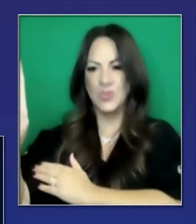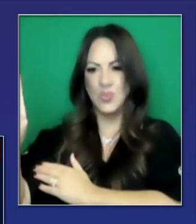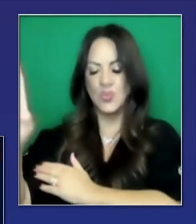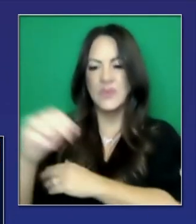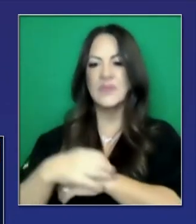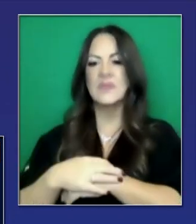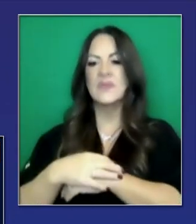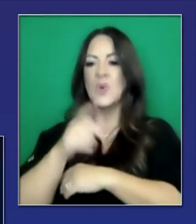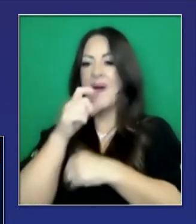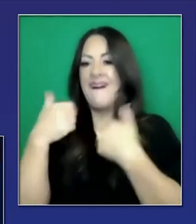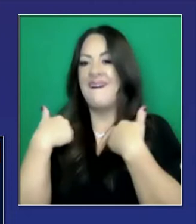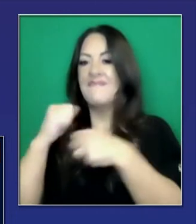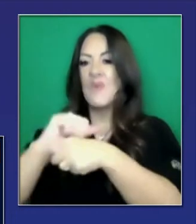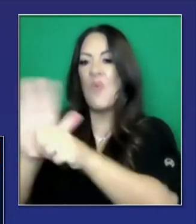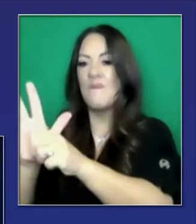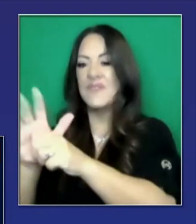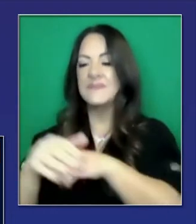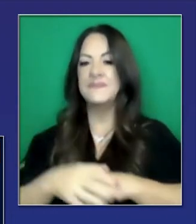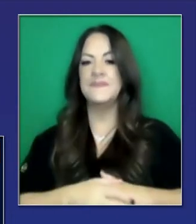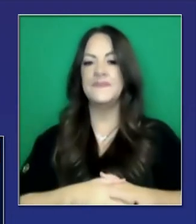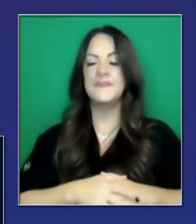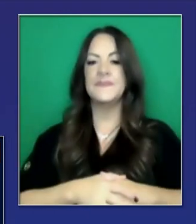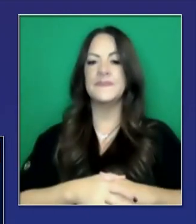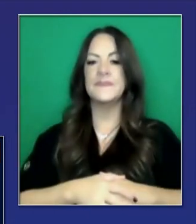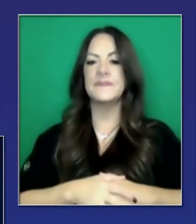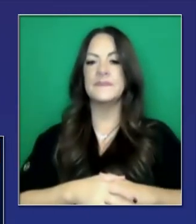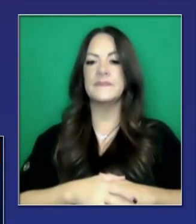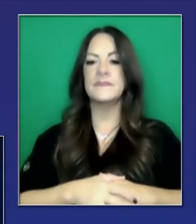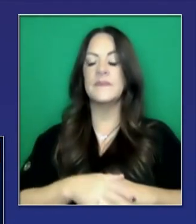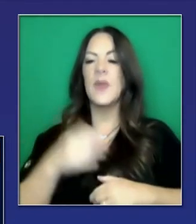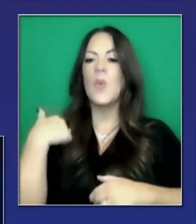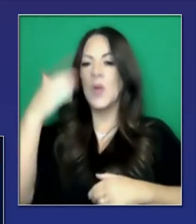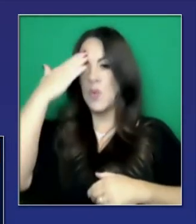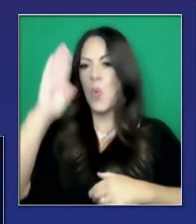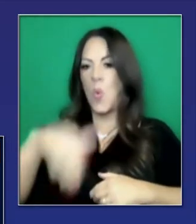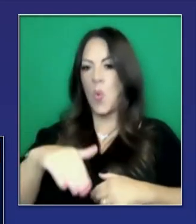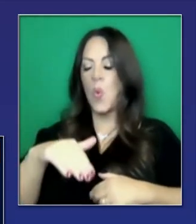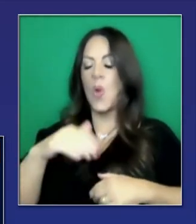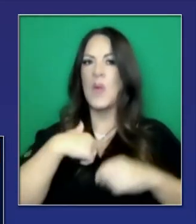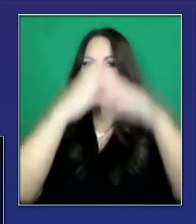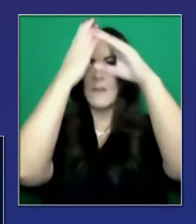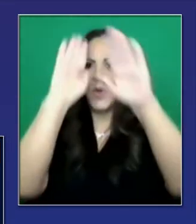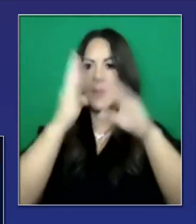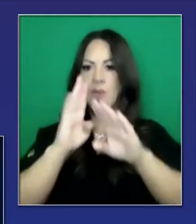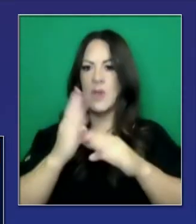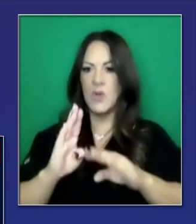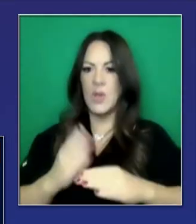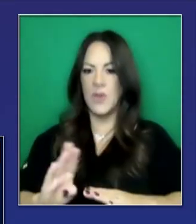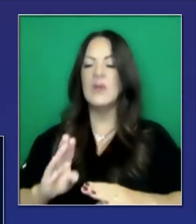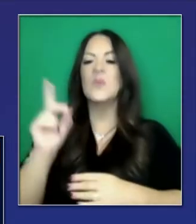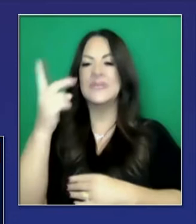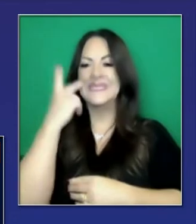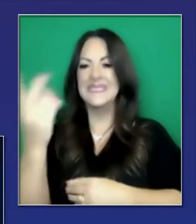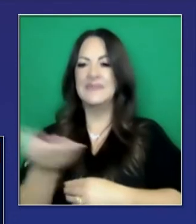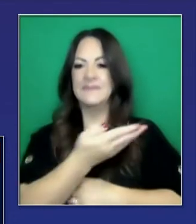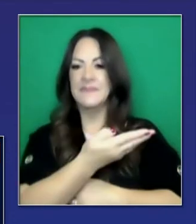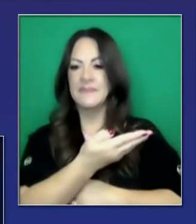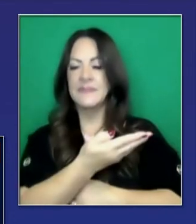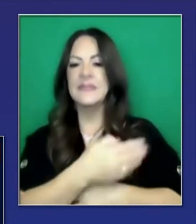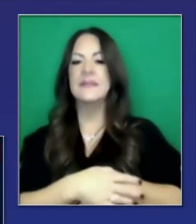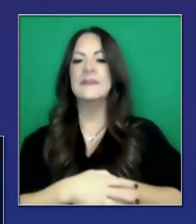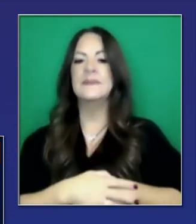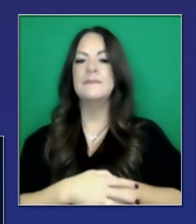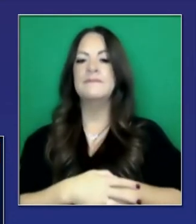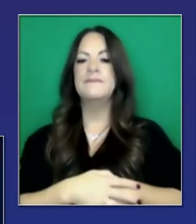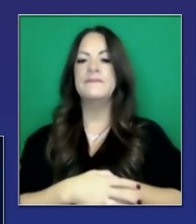COVID, pero una vez más el promedio, la nivelación es en promedio,